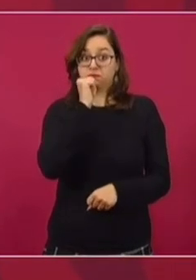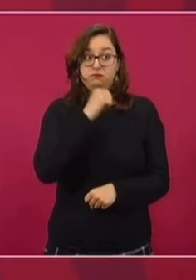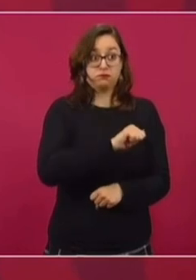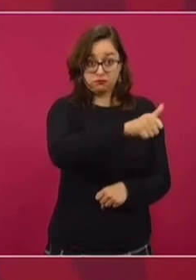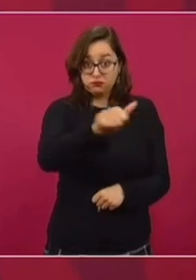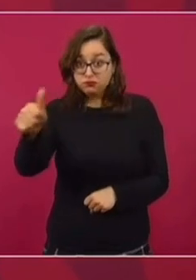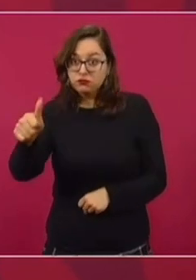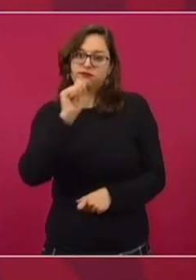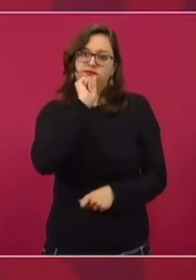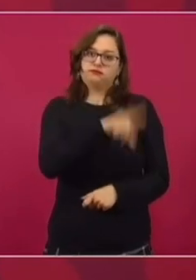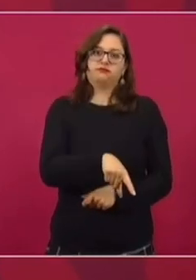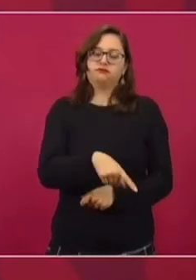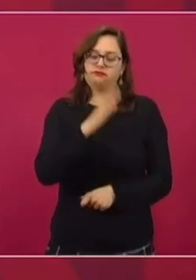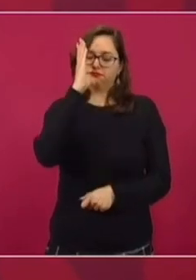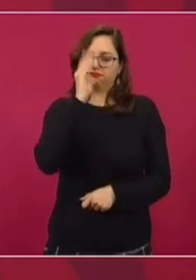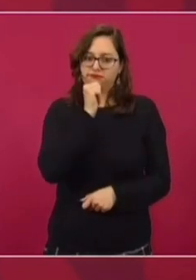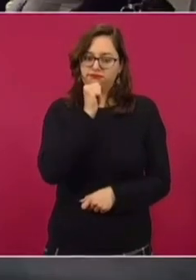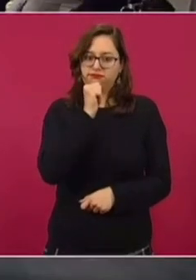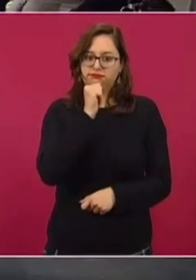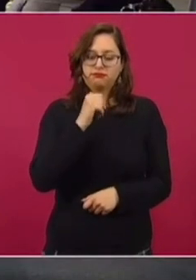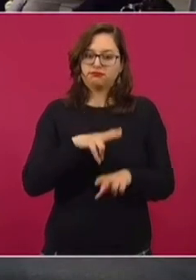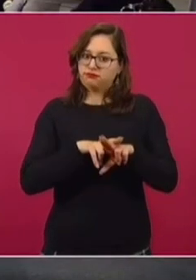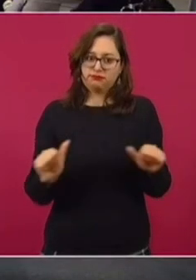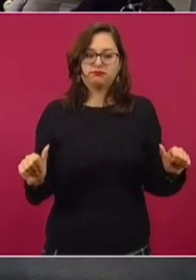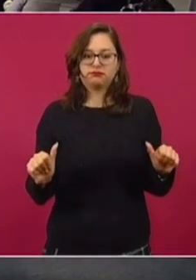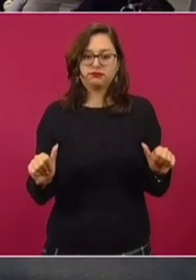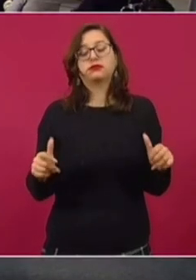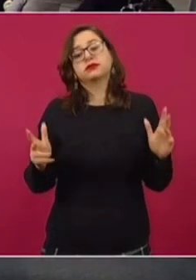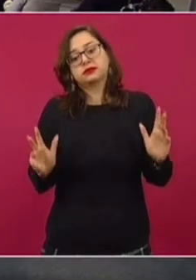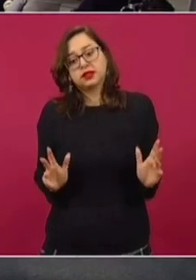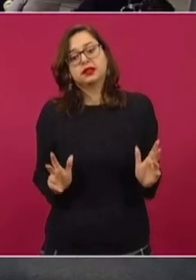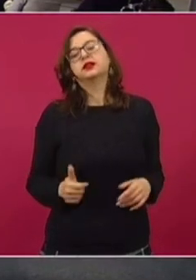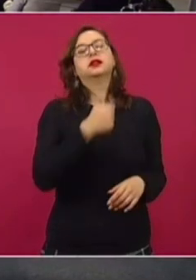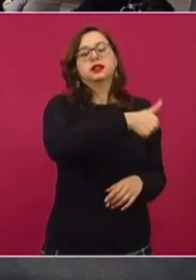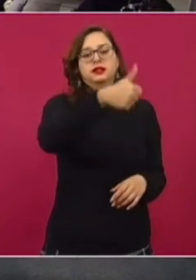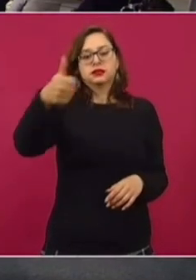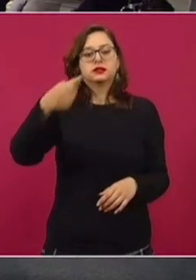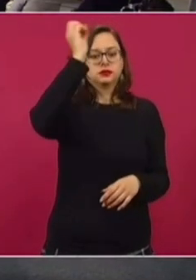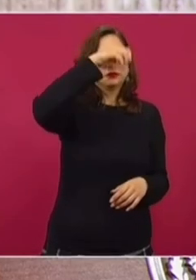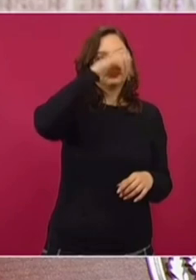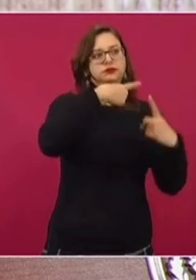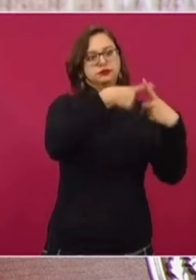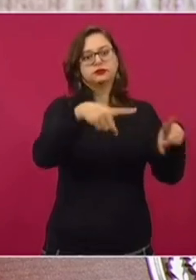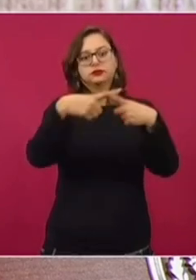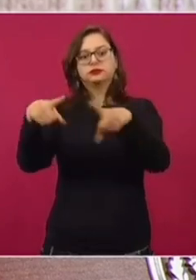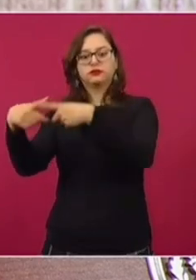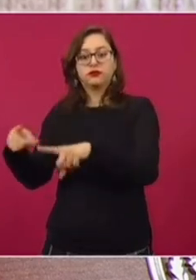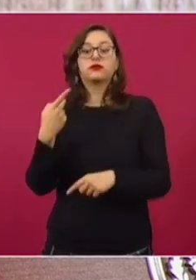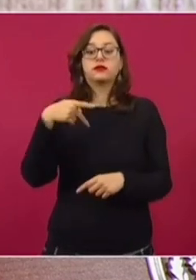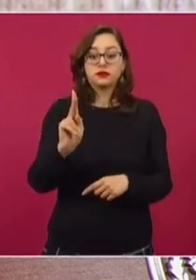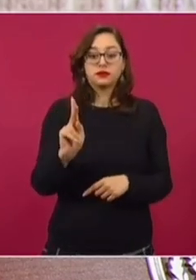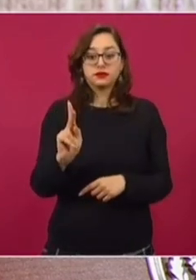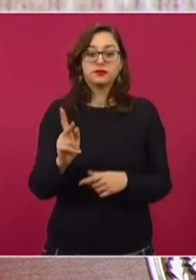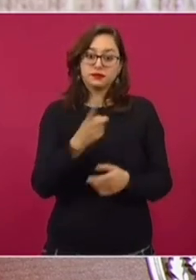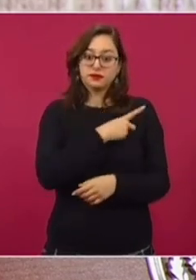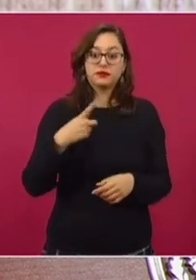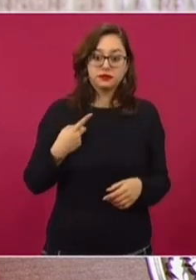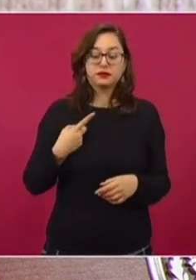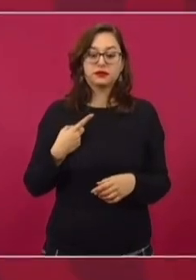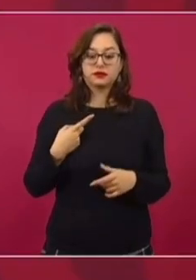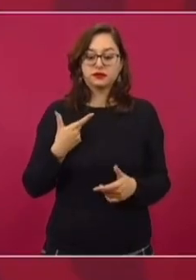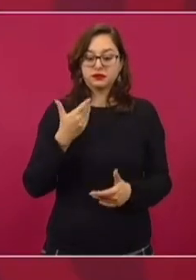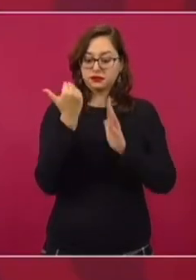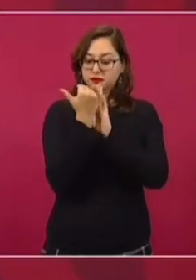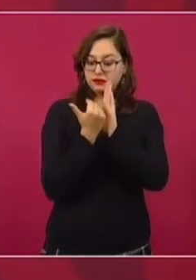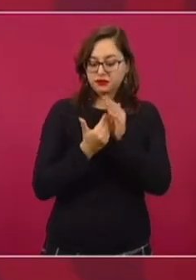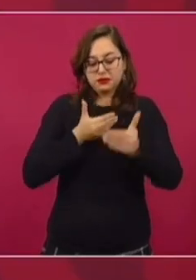ejercer. Nadie. Desde luego, existen opiniones distintas, aquí vemos, pero hay que apegarnos a